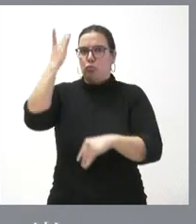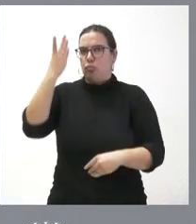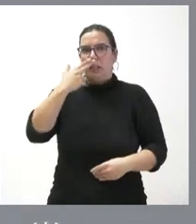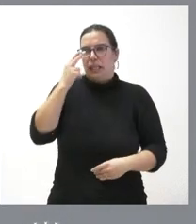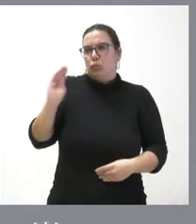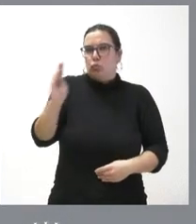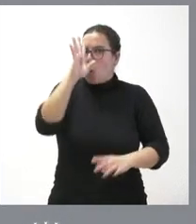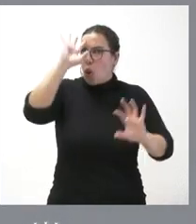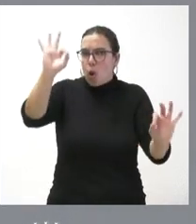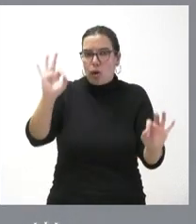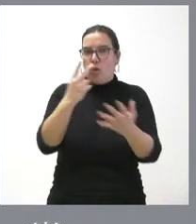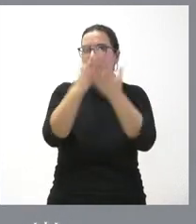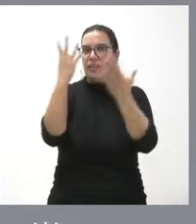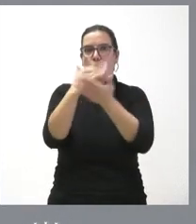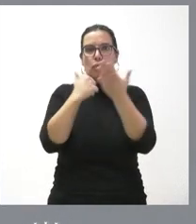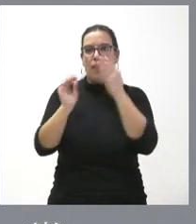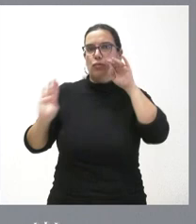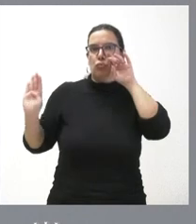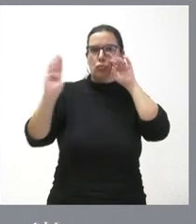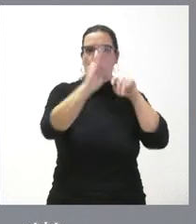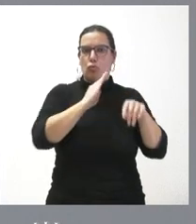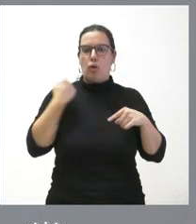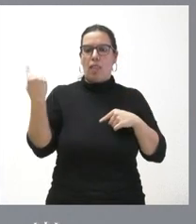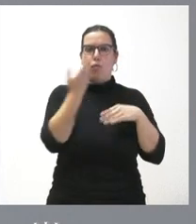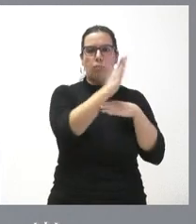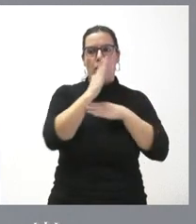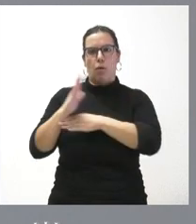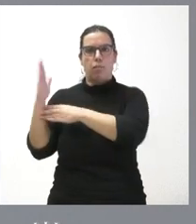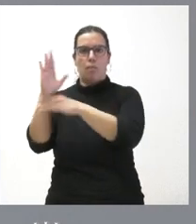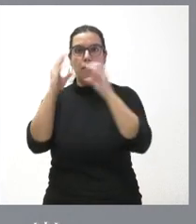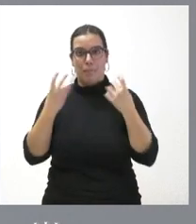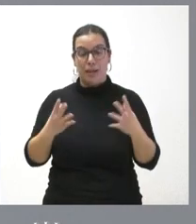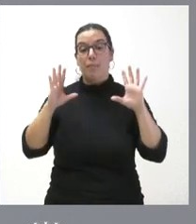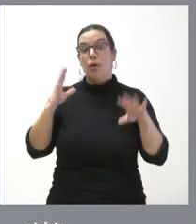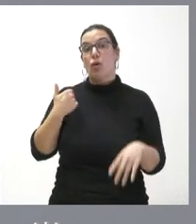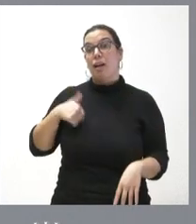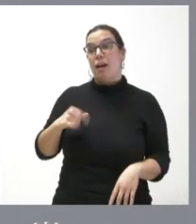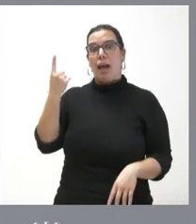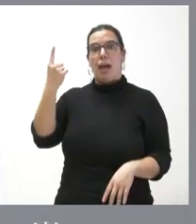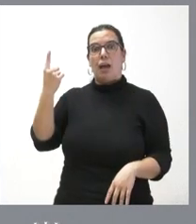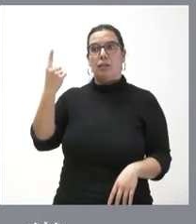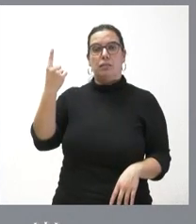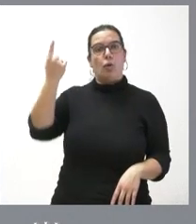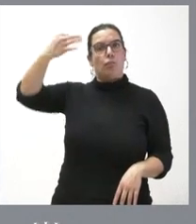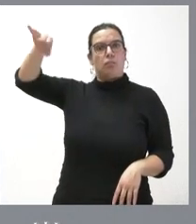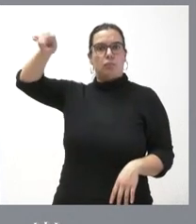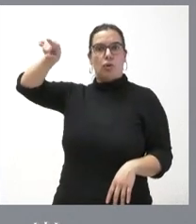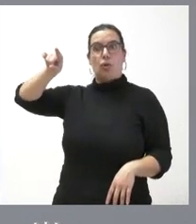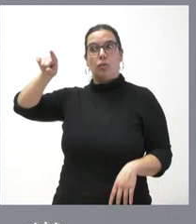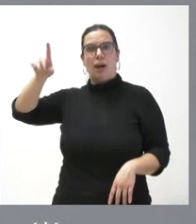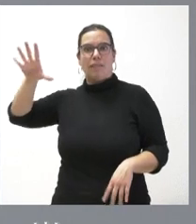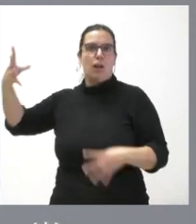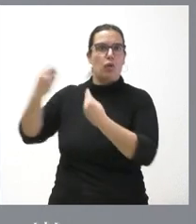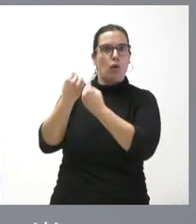que desea oportuno y somos 17 comunidades autónomas estamos hablando de lo que una comunidad autónoma ya no bilateralmente ya no unilateralmente sino bilateralmente